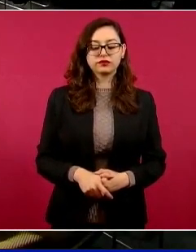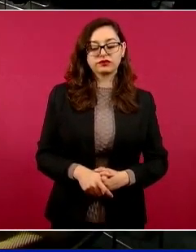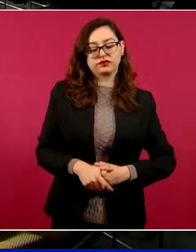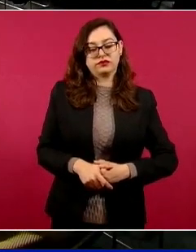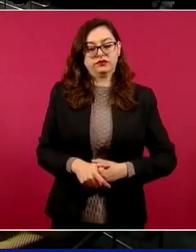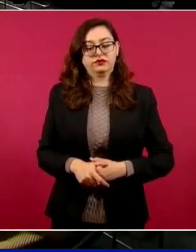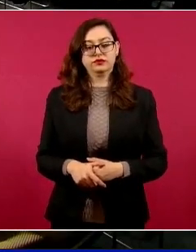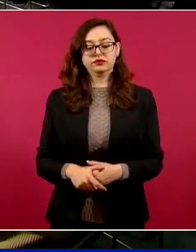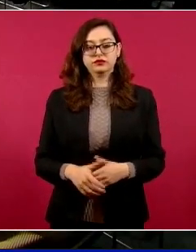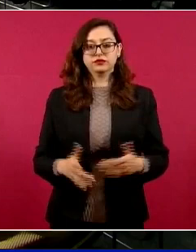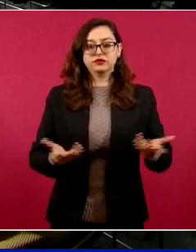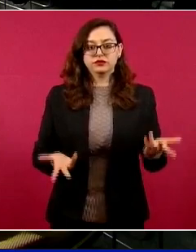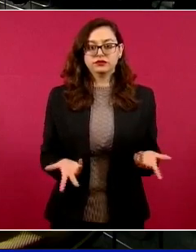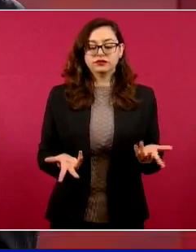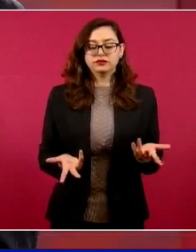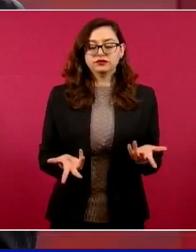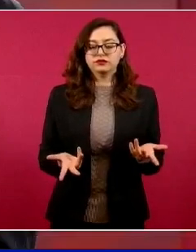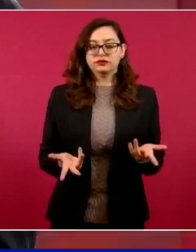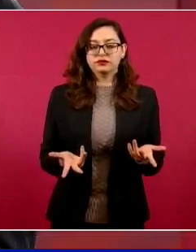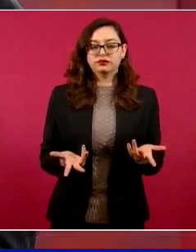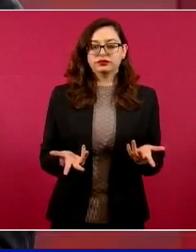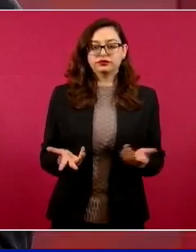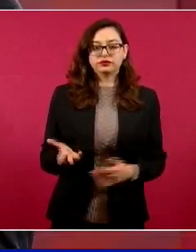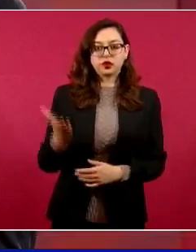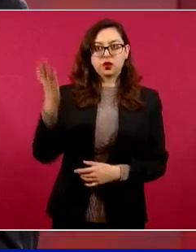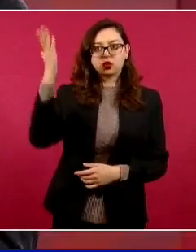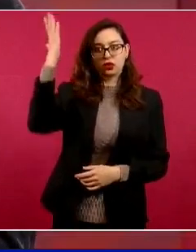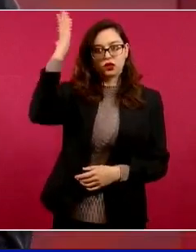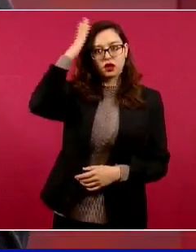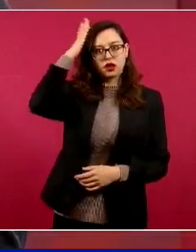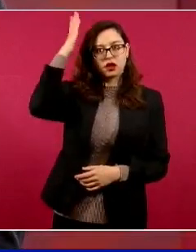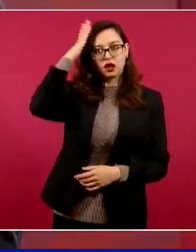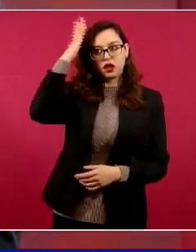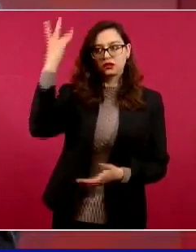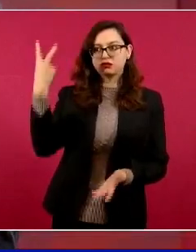dirigente mundial,